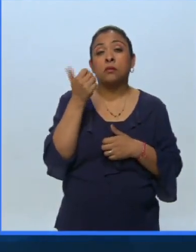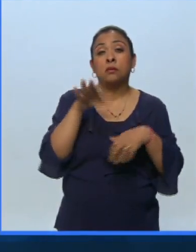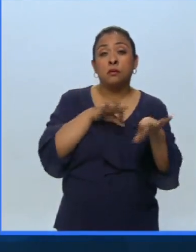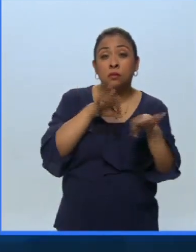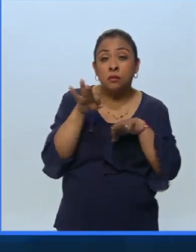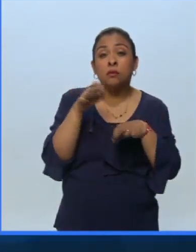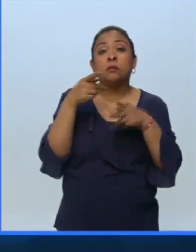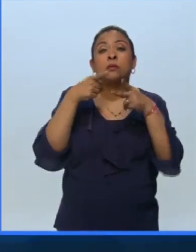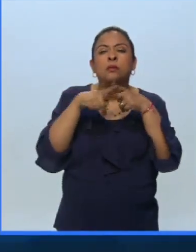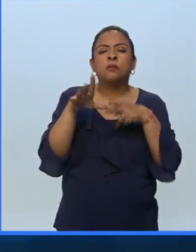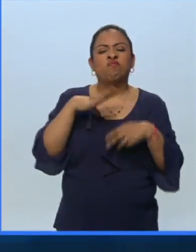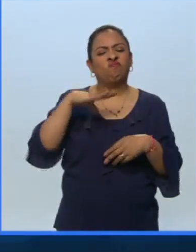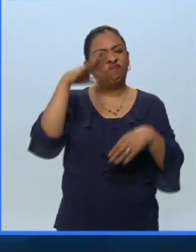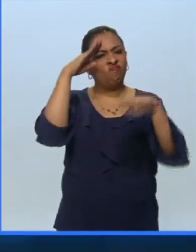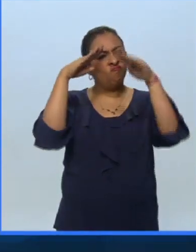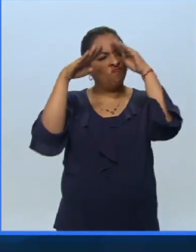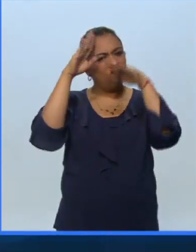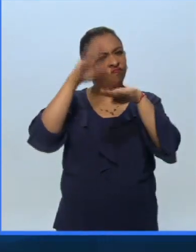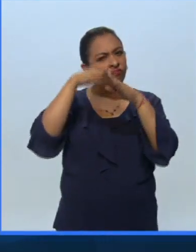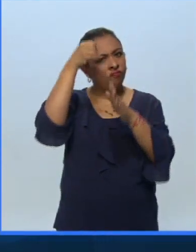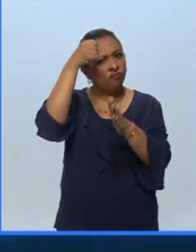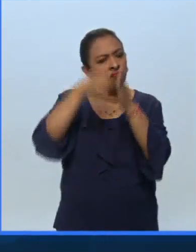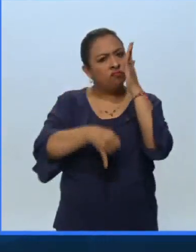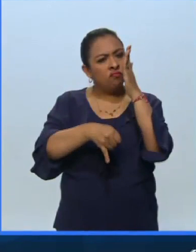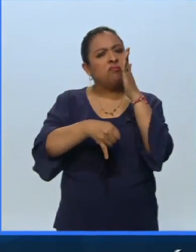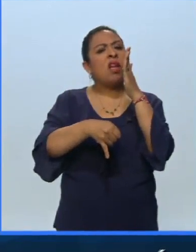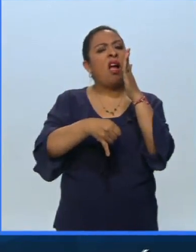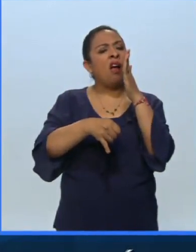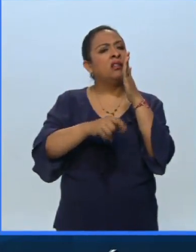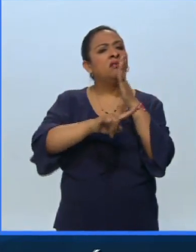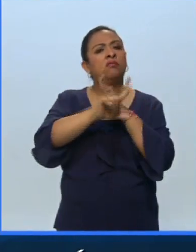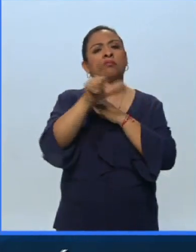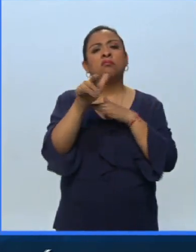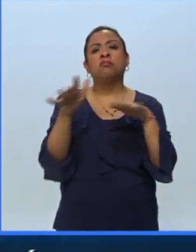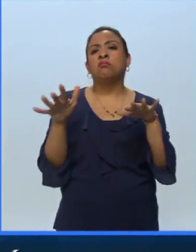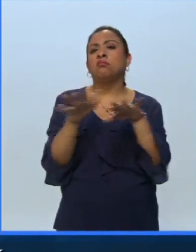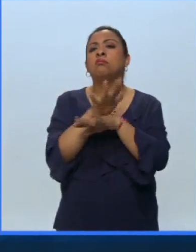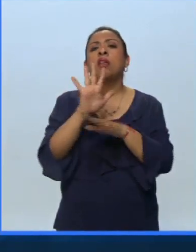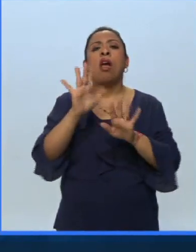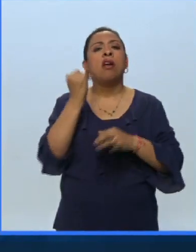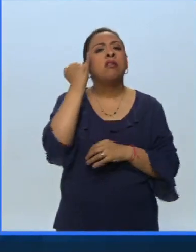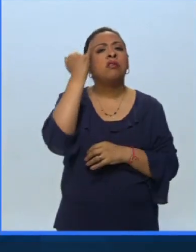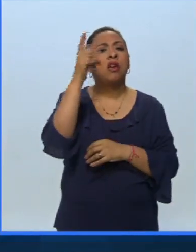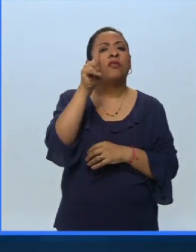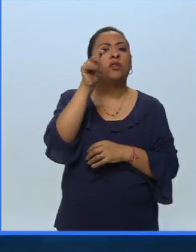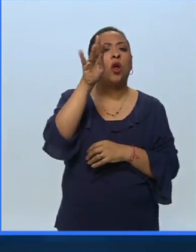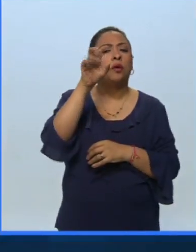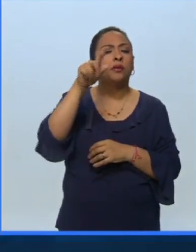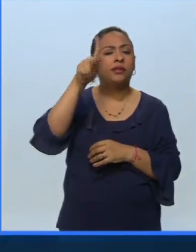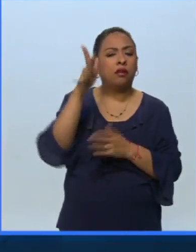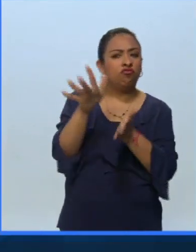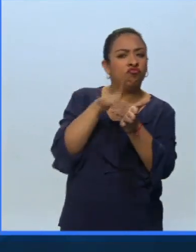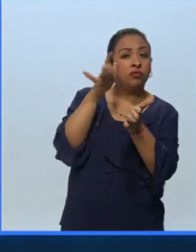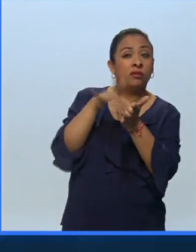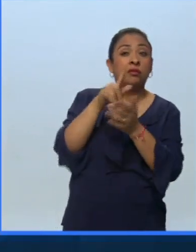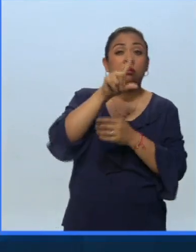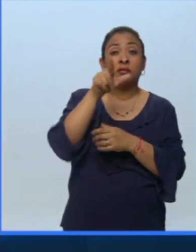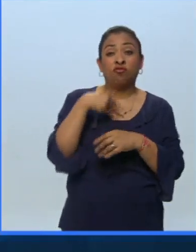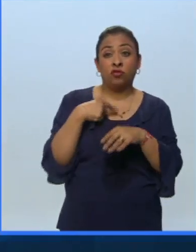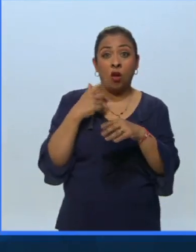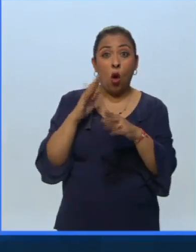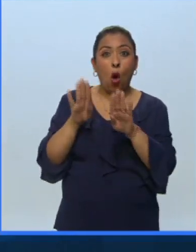comenzaban a tener una reflexión más grande y comenzaron a resucitar las ideas de Trotsky Trotsky padeció varios